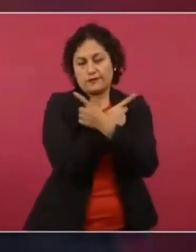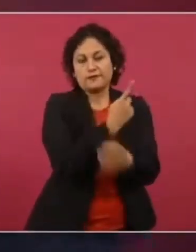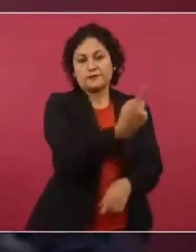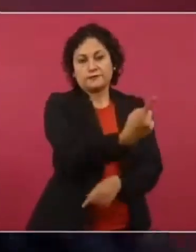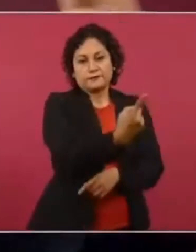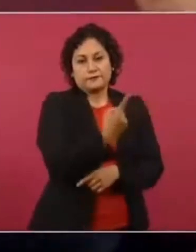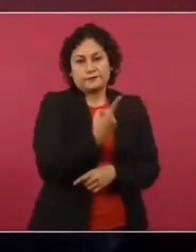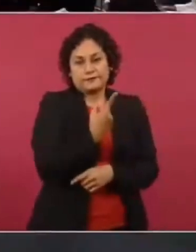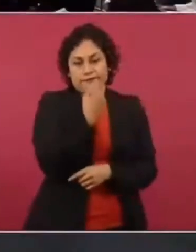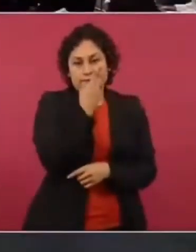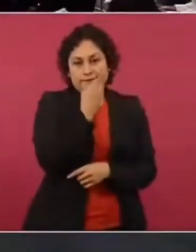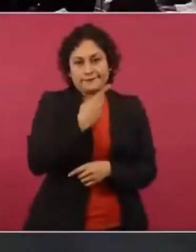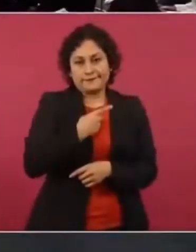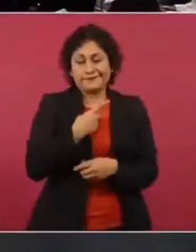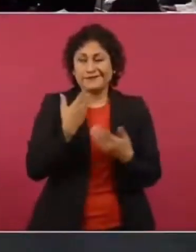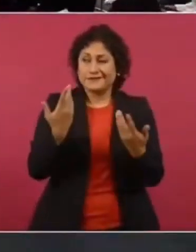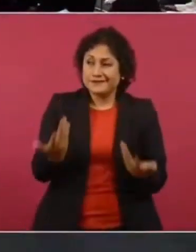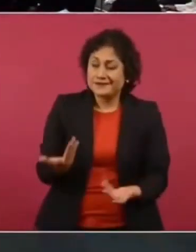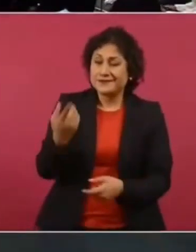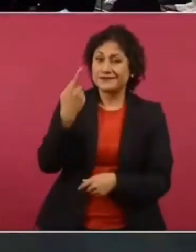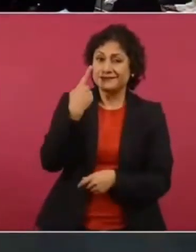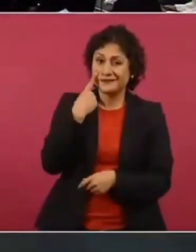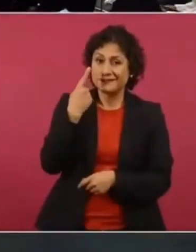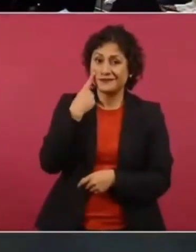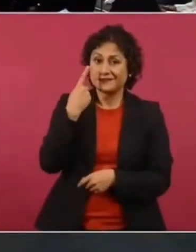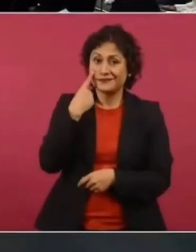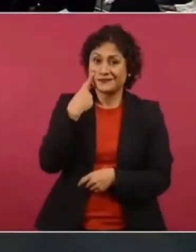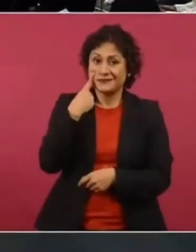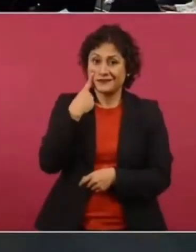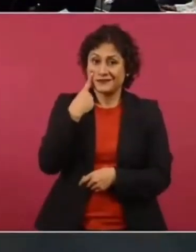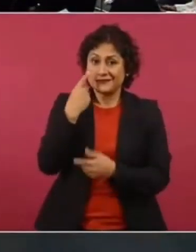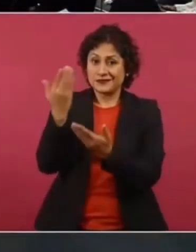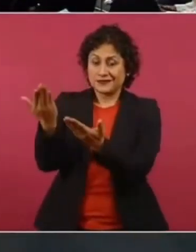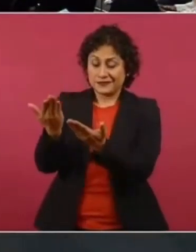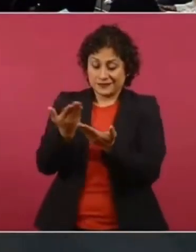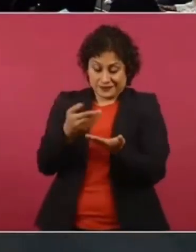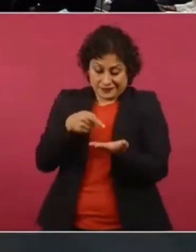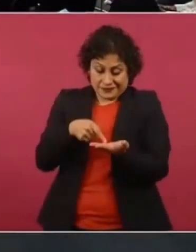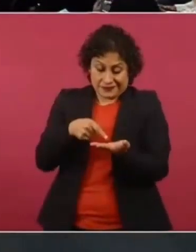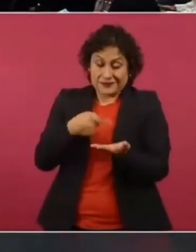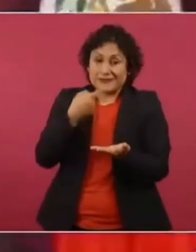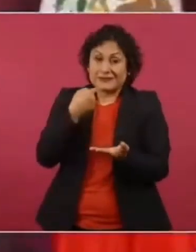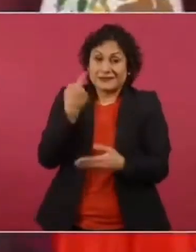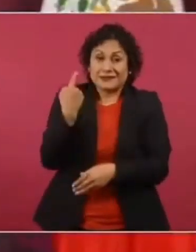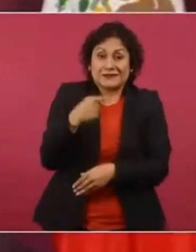Fíjese que me está pidiendo que yo pase esto a lo penal.